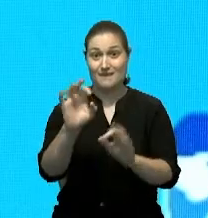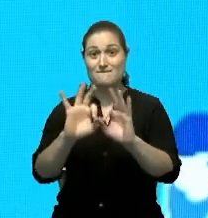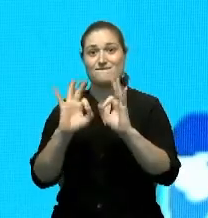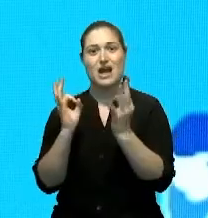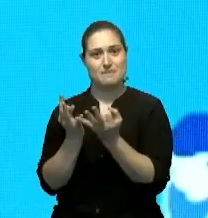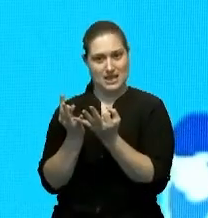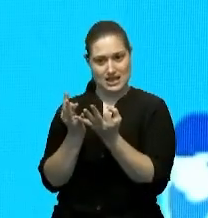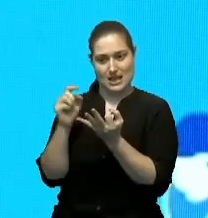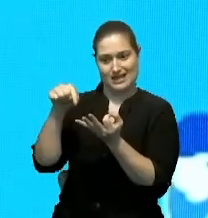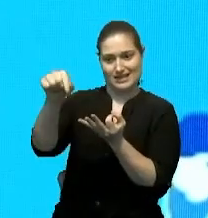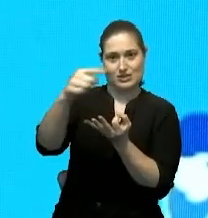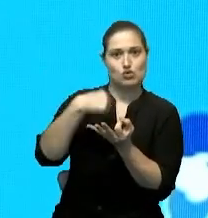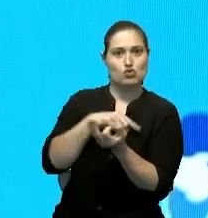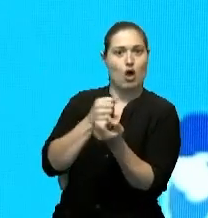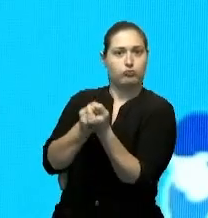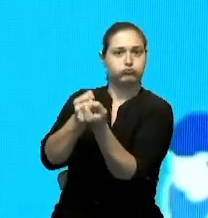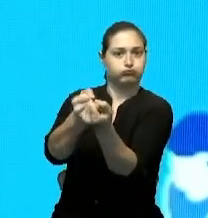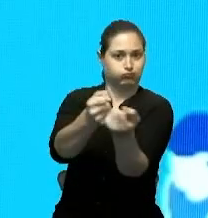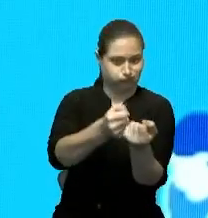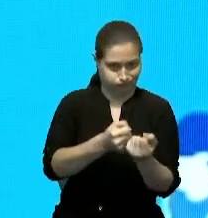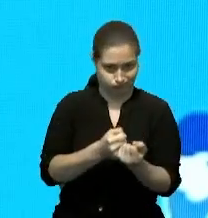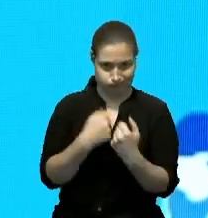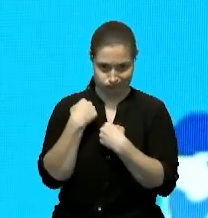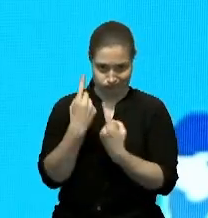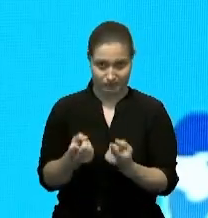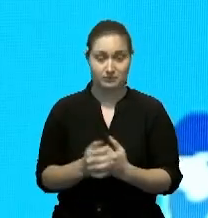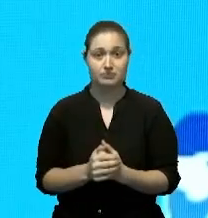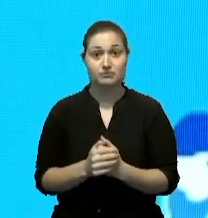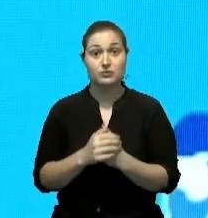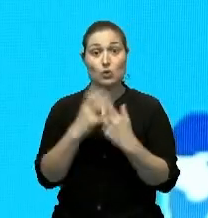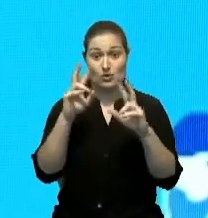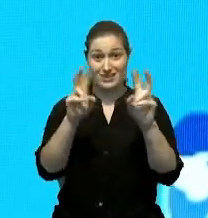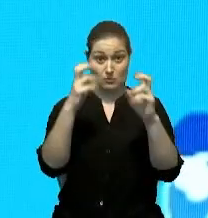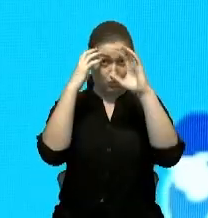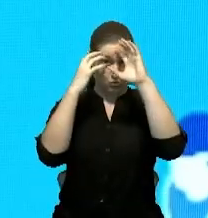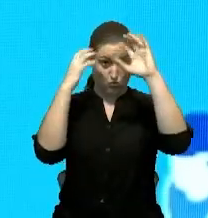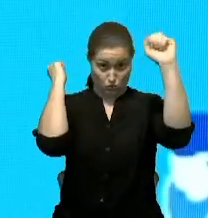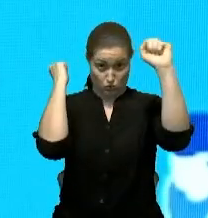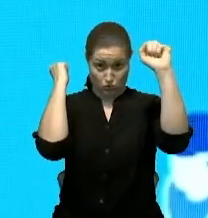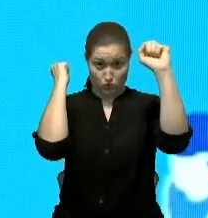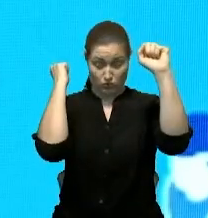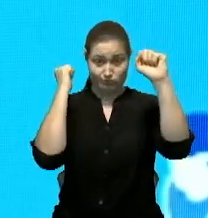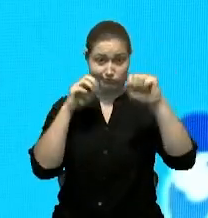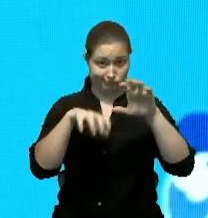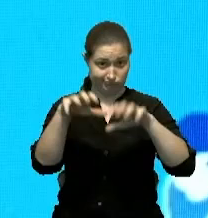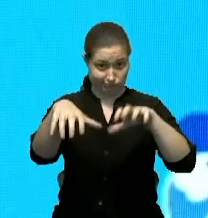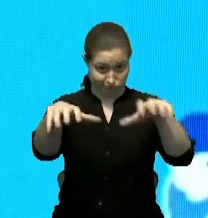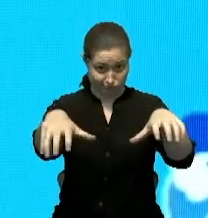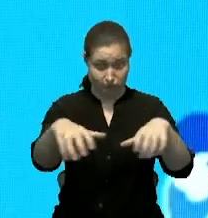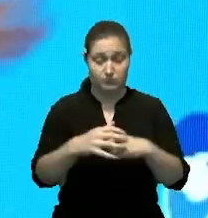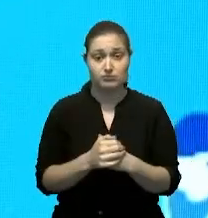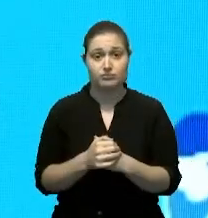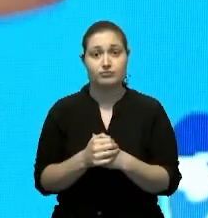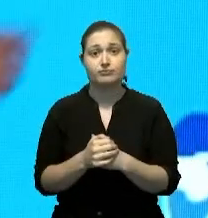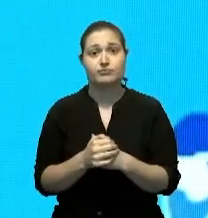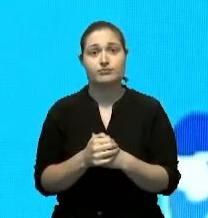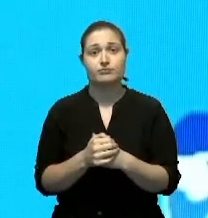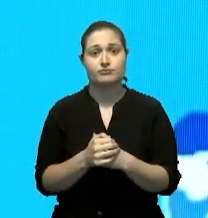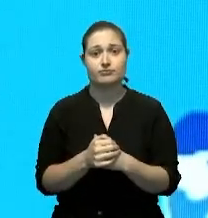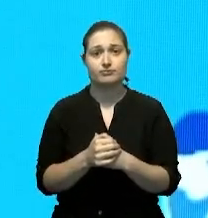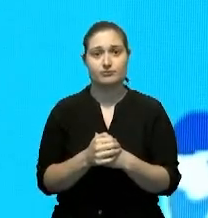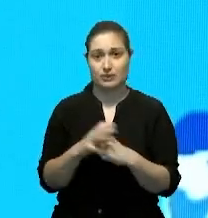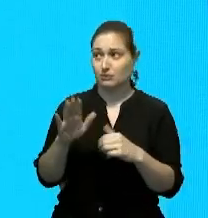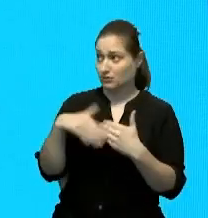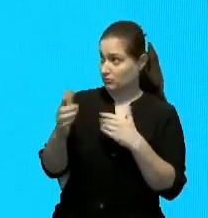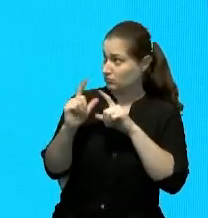apoyadas. Sobre el tema también de los consulados, hemos llevado a lo cual era una, pasamos a la próxima